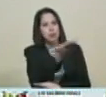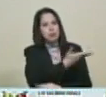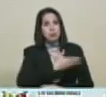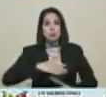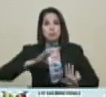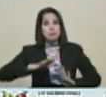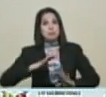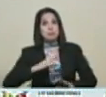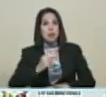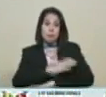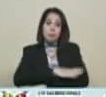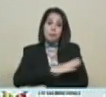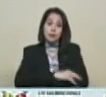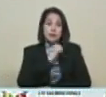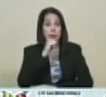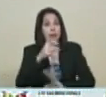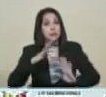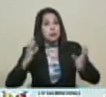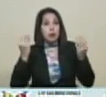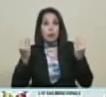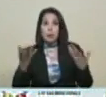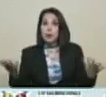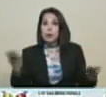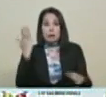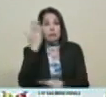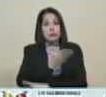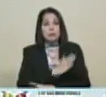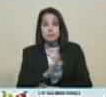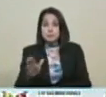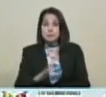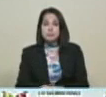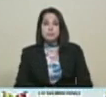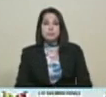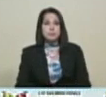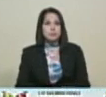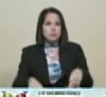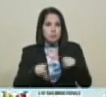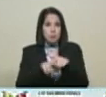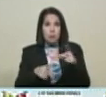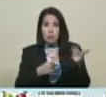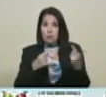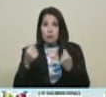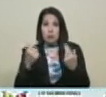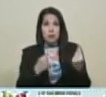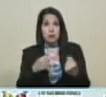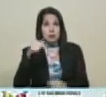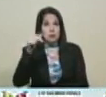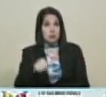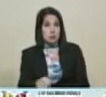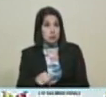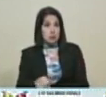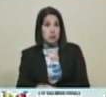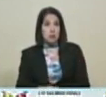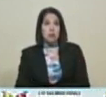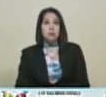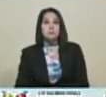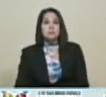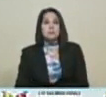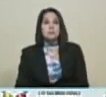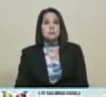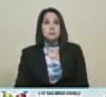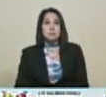Ustedes saben la historia de Sodoma y Gomorra, ¿verdad? Así está la economía capitalista criminal venezolana, como Sodoma y Gomorra.